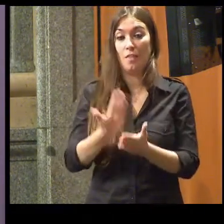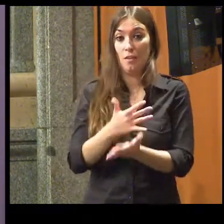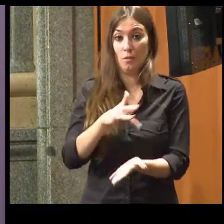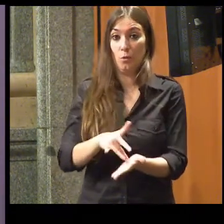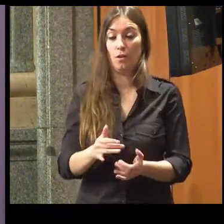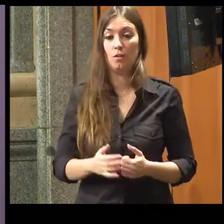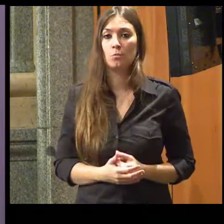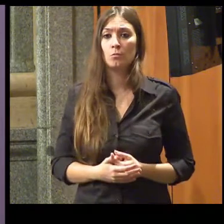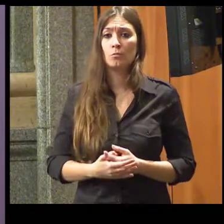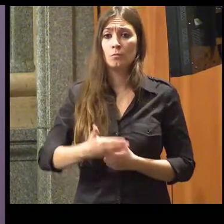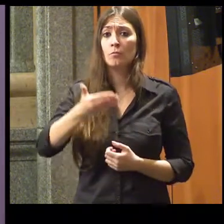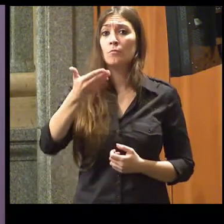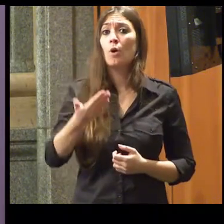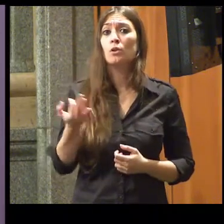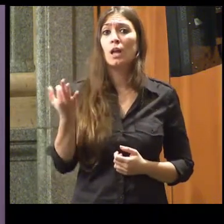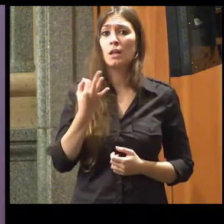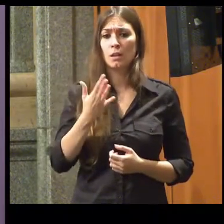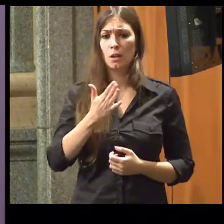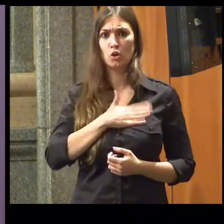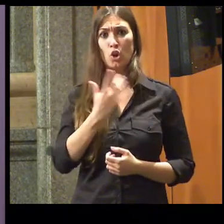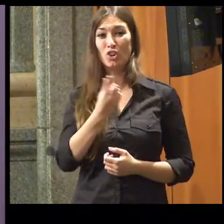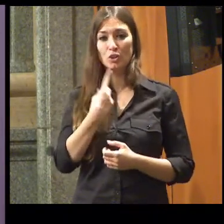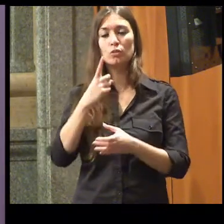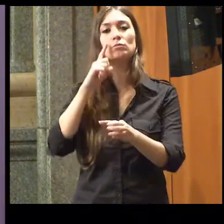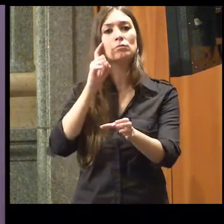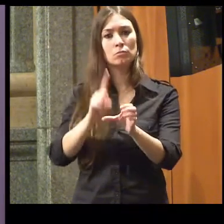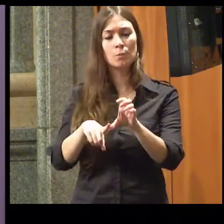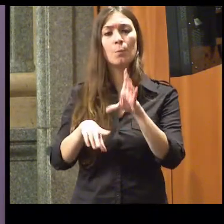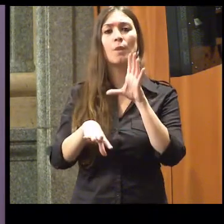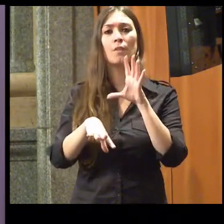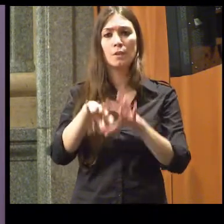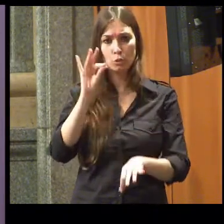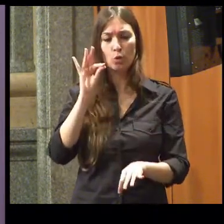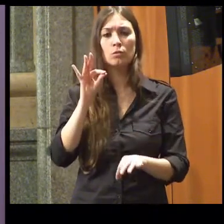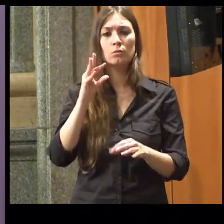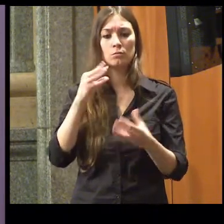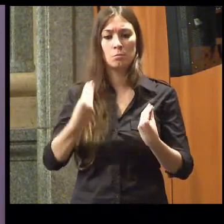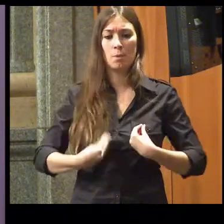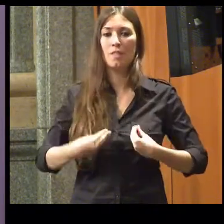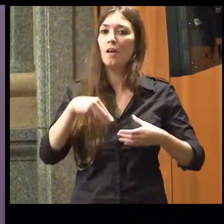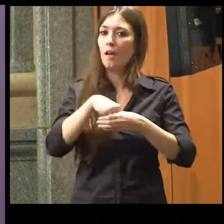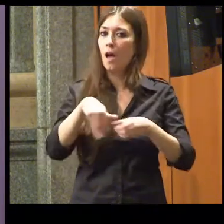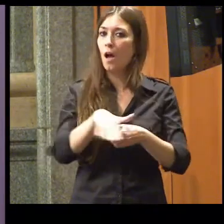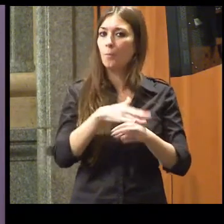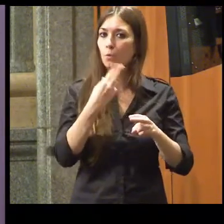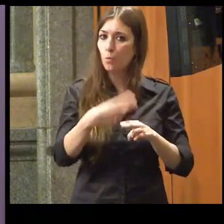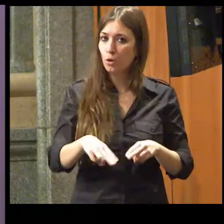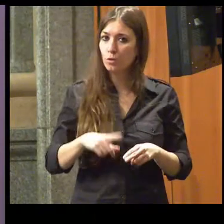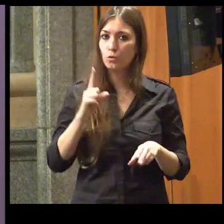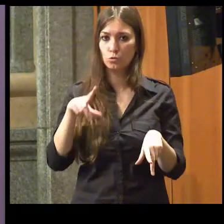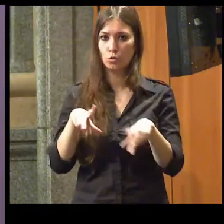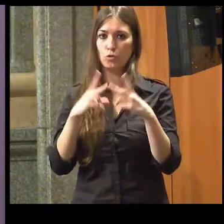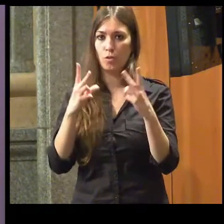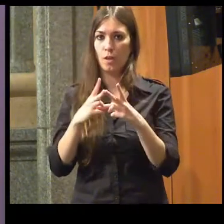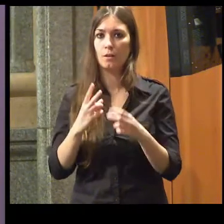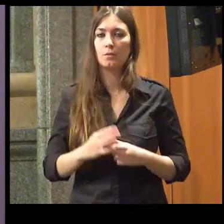Es importante que podamos participar y tomar las decisiones en la vida política y social. Para participar